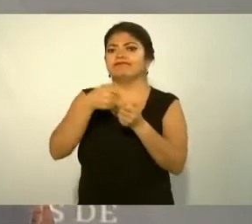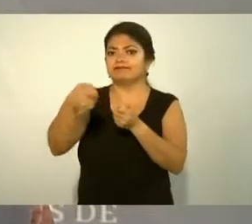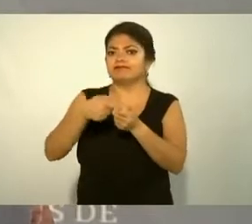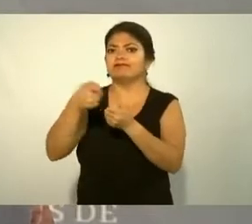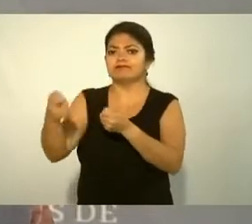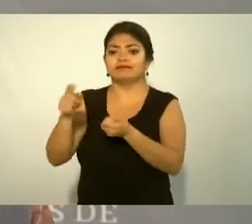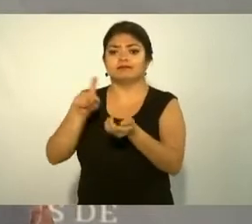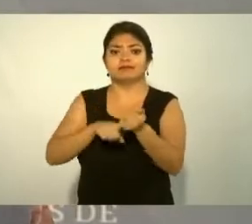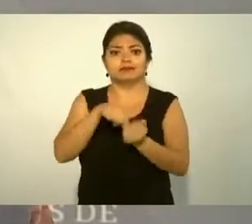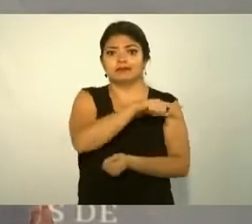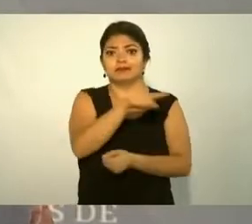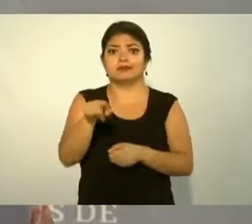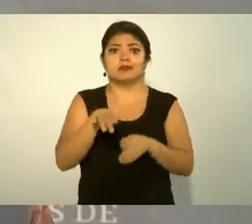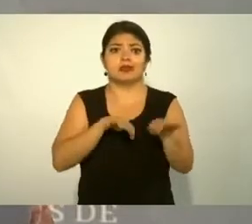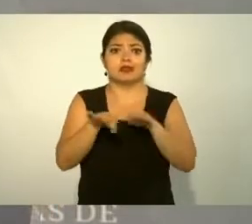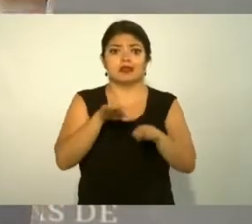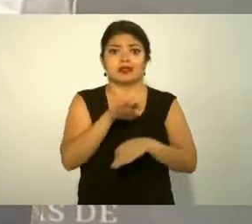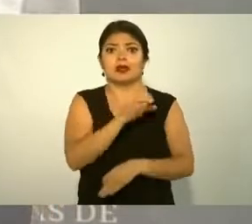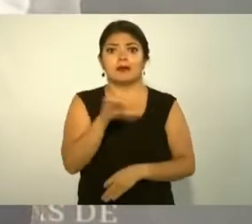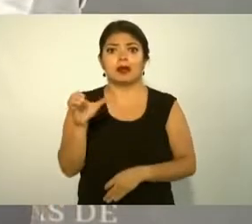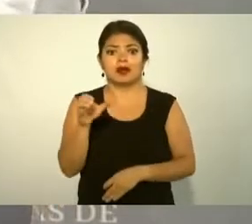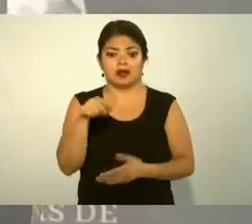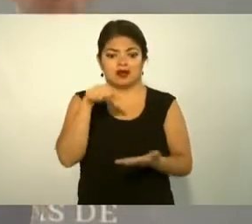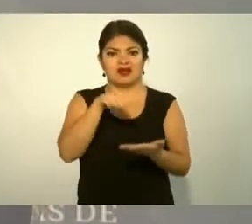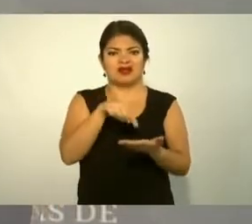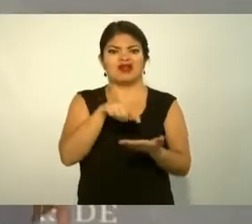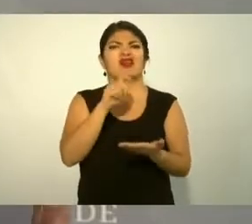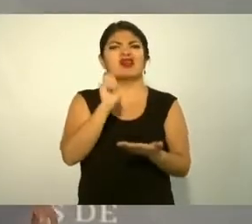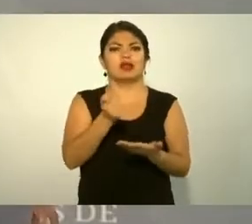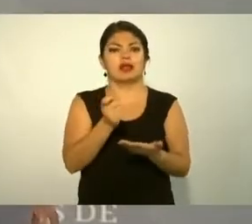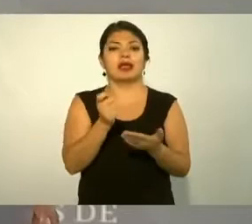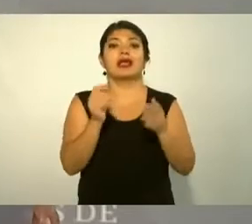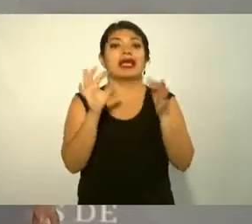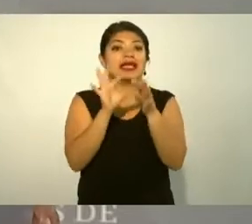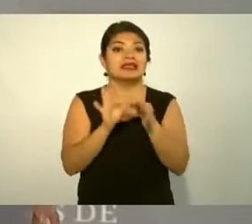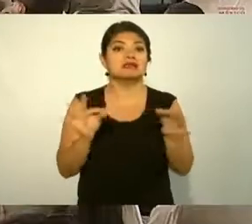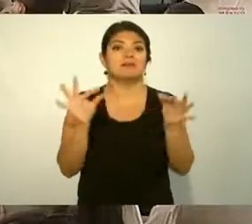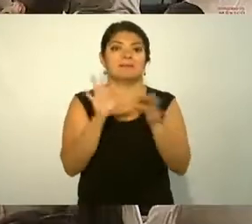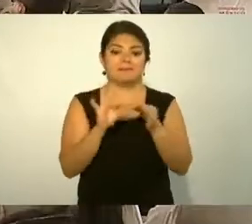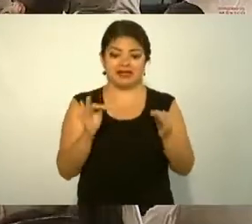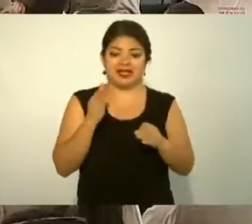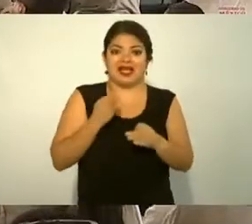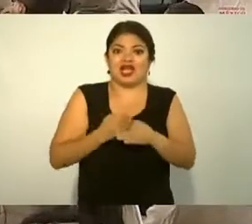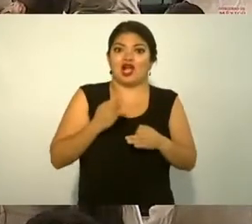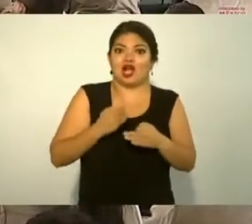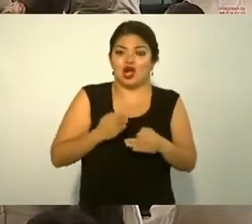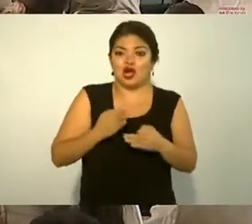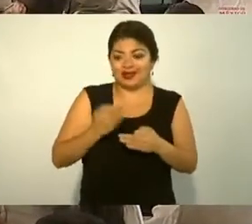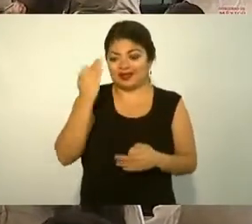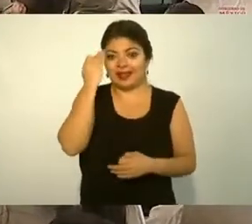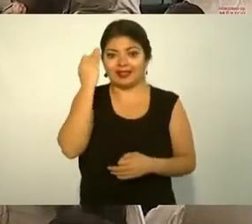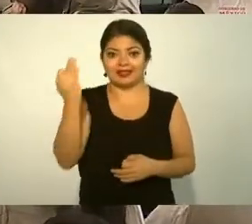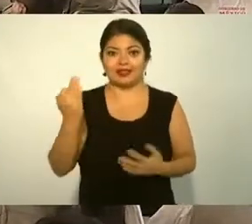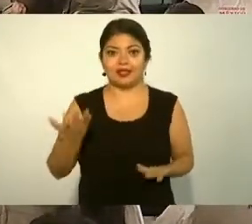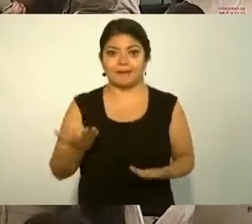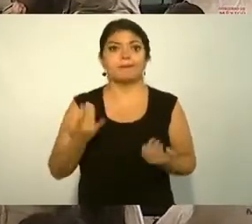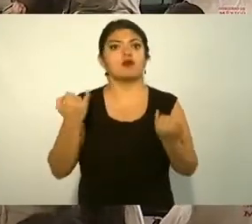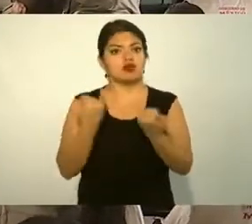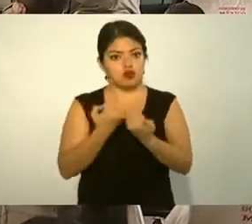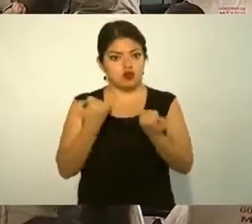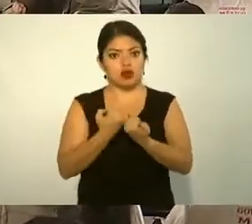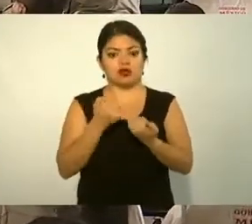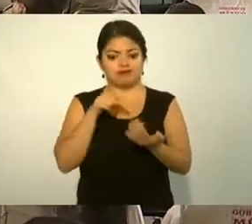campo explicando esta situación y convocándolos